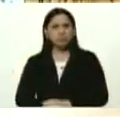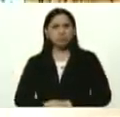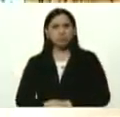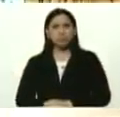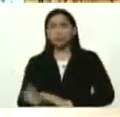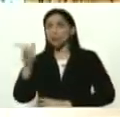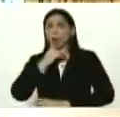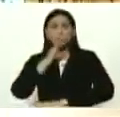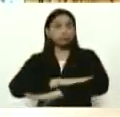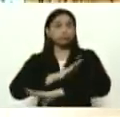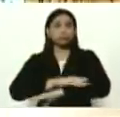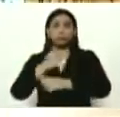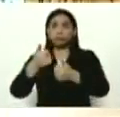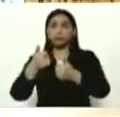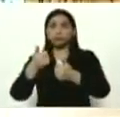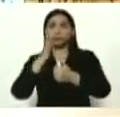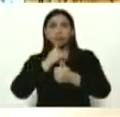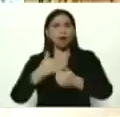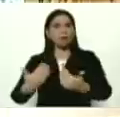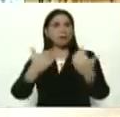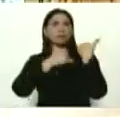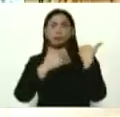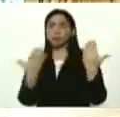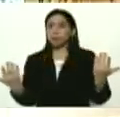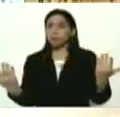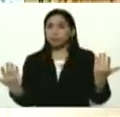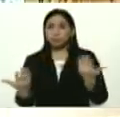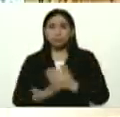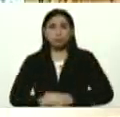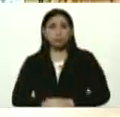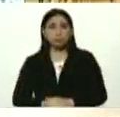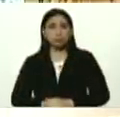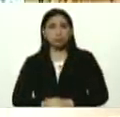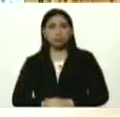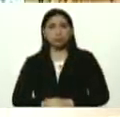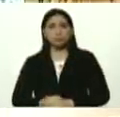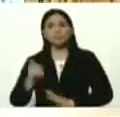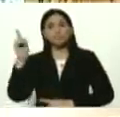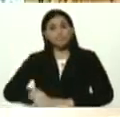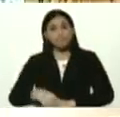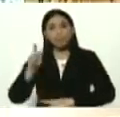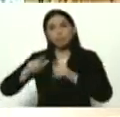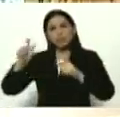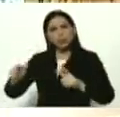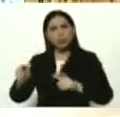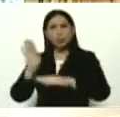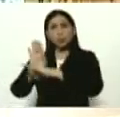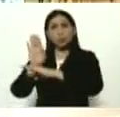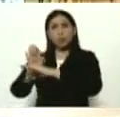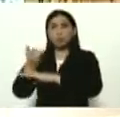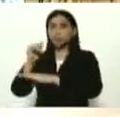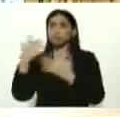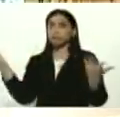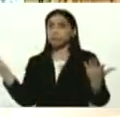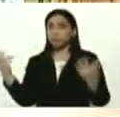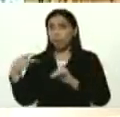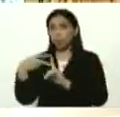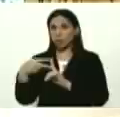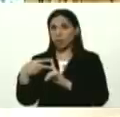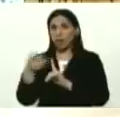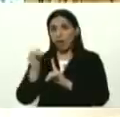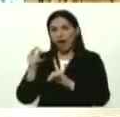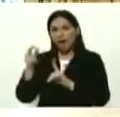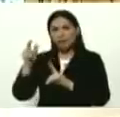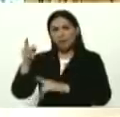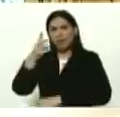indisciplina. La irresponsabilidad. Y también la gente que estaba cuidando ahí. Porque ahí hay